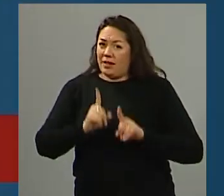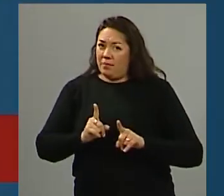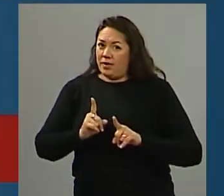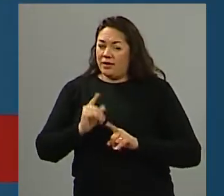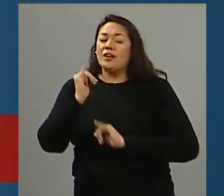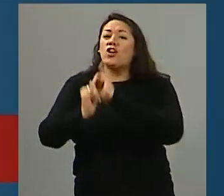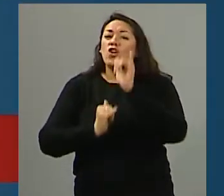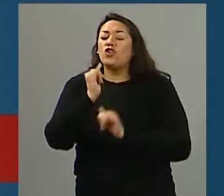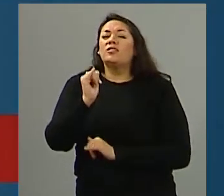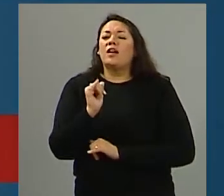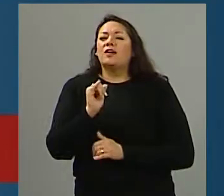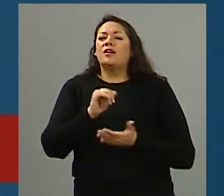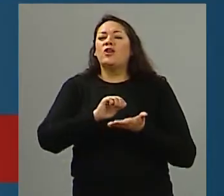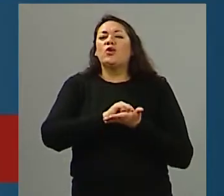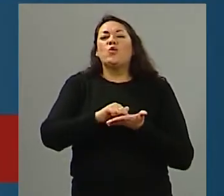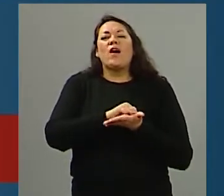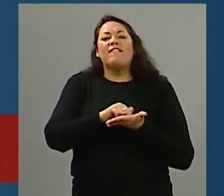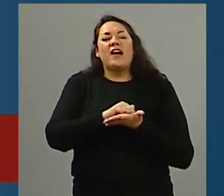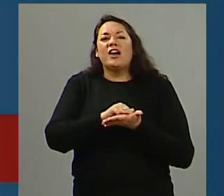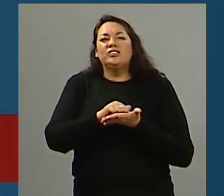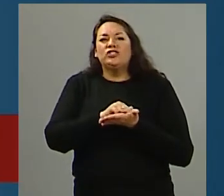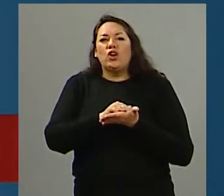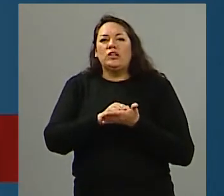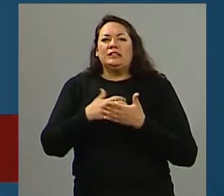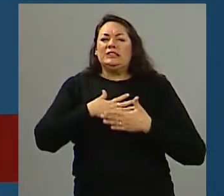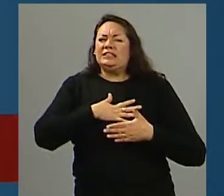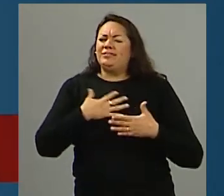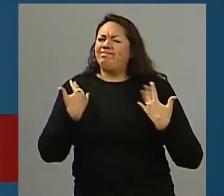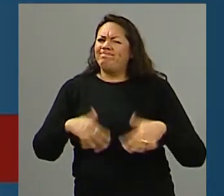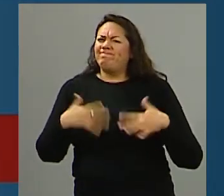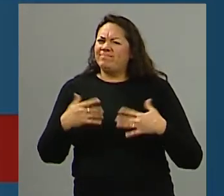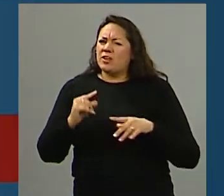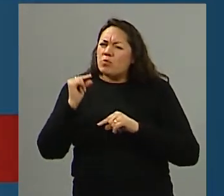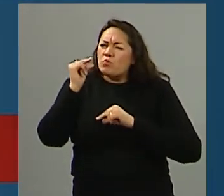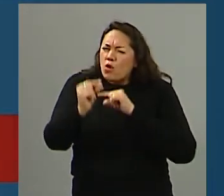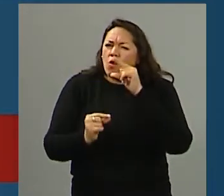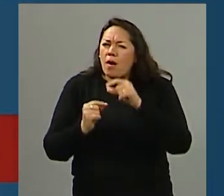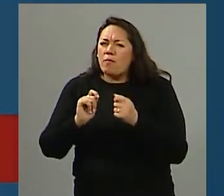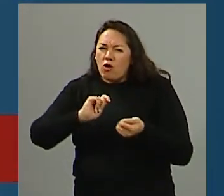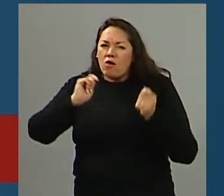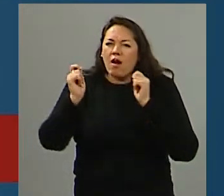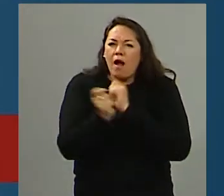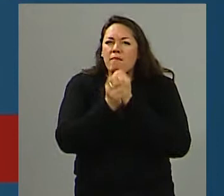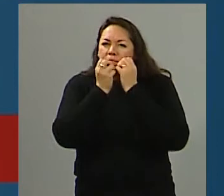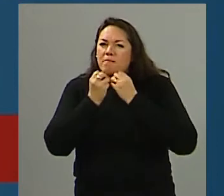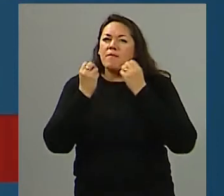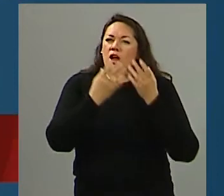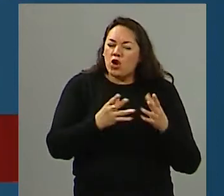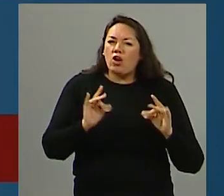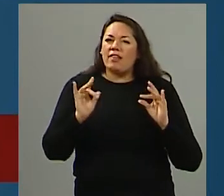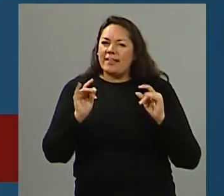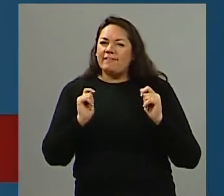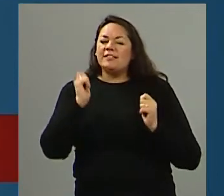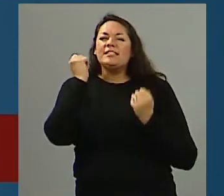se resintió bastante. Después del 2008 empezó a levantar un poquito, pero, por ejemplo, se levantó